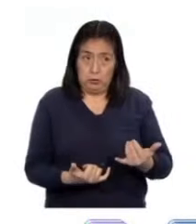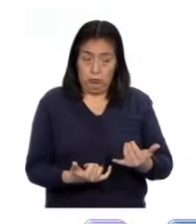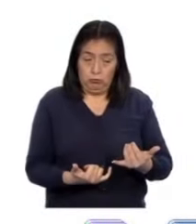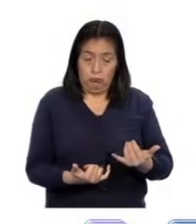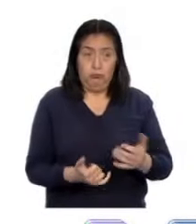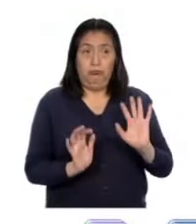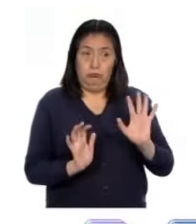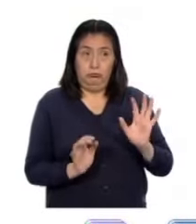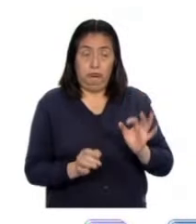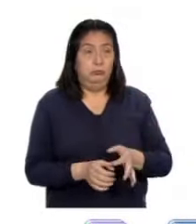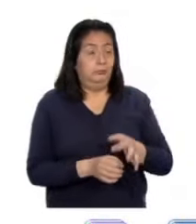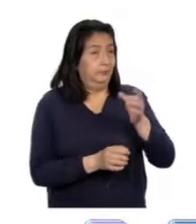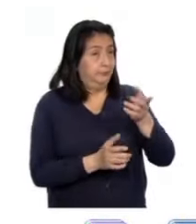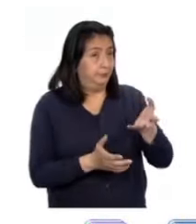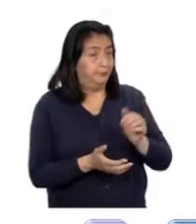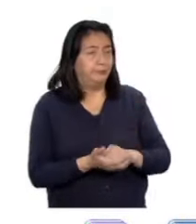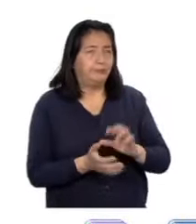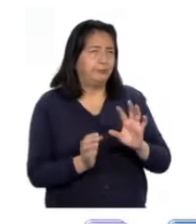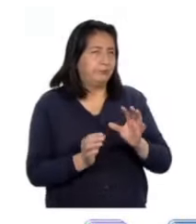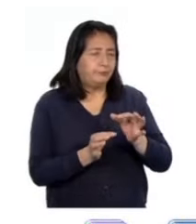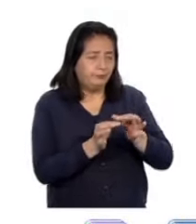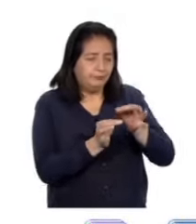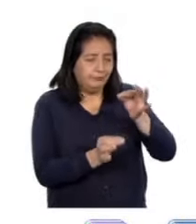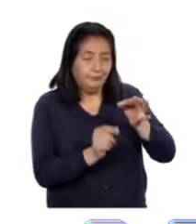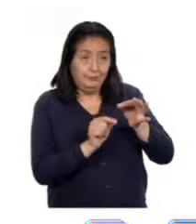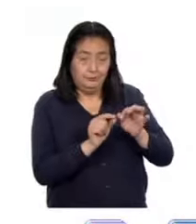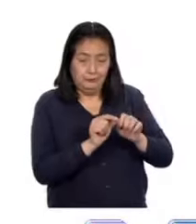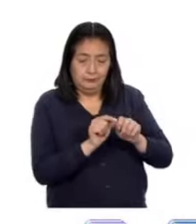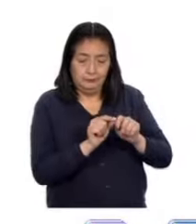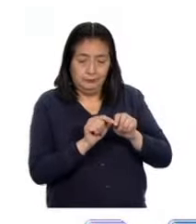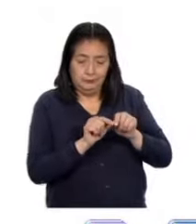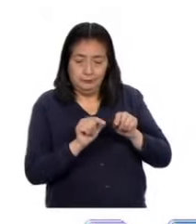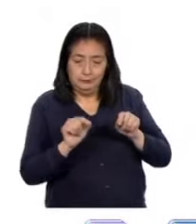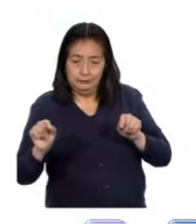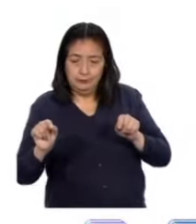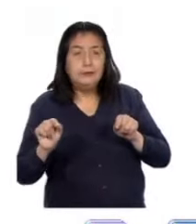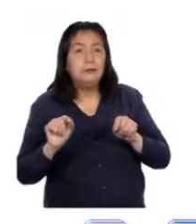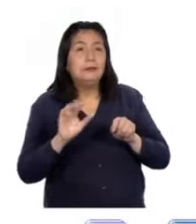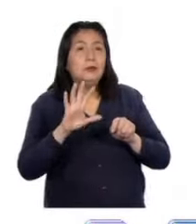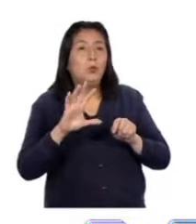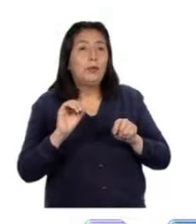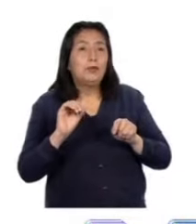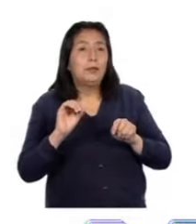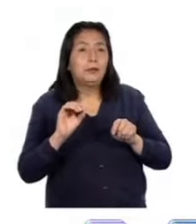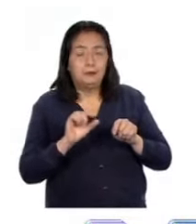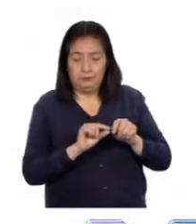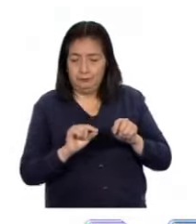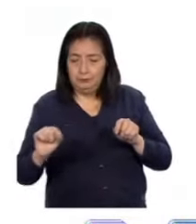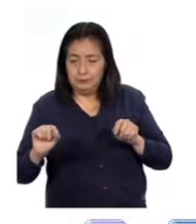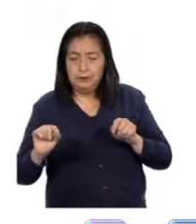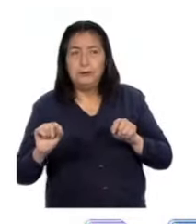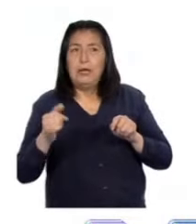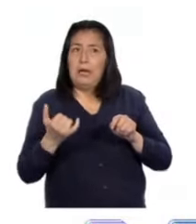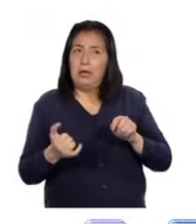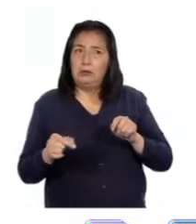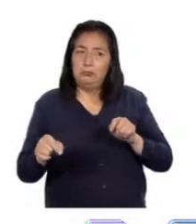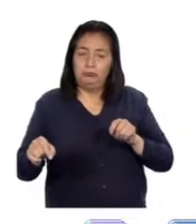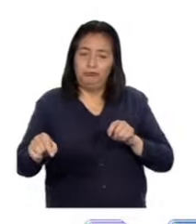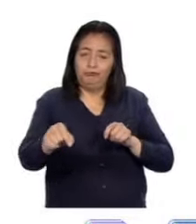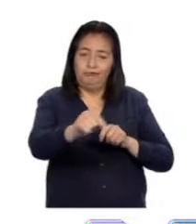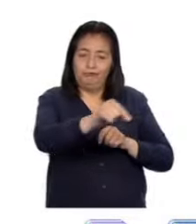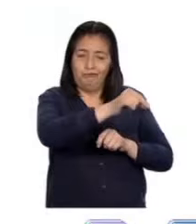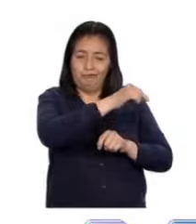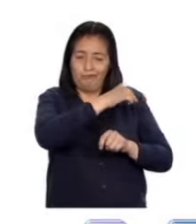veamos el caso de que sean 50 centímetros de longitud del radio. Ahora se obtendrá una